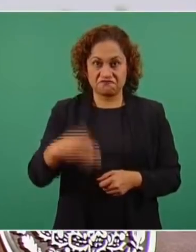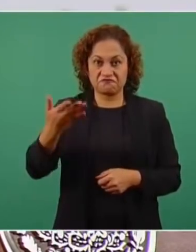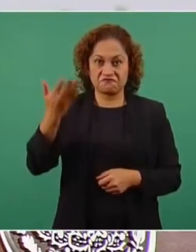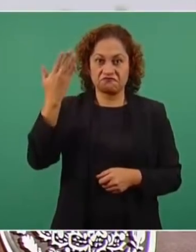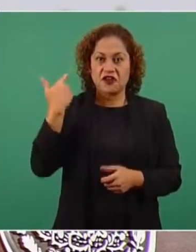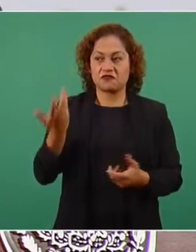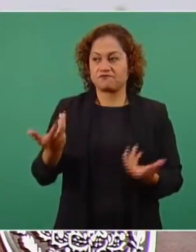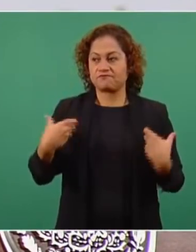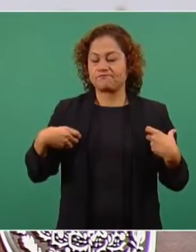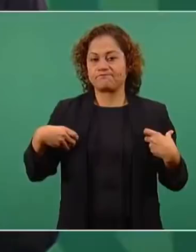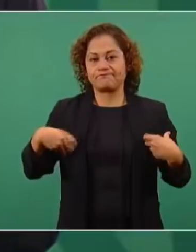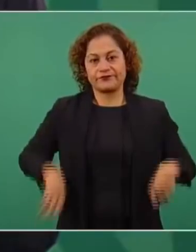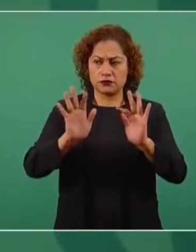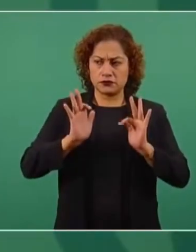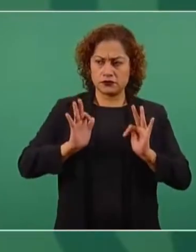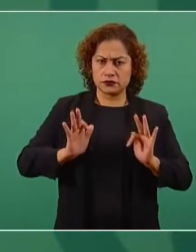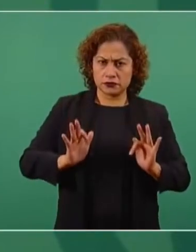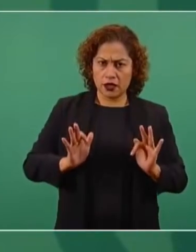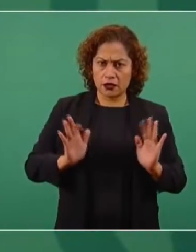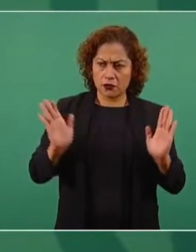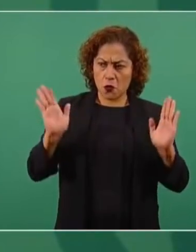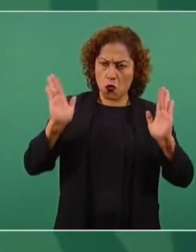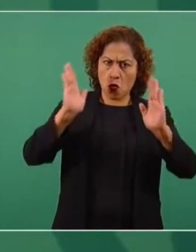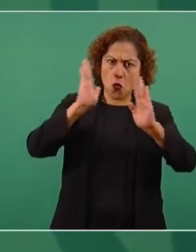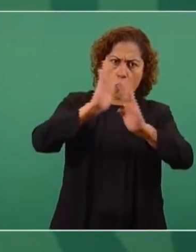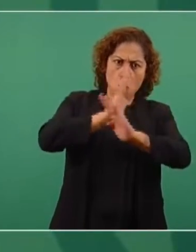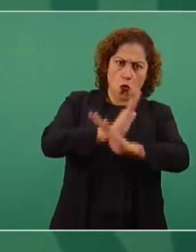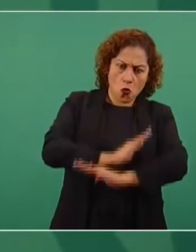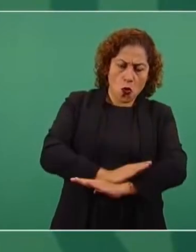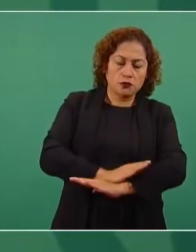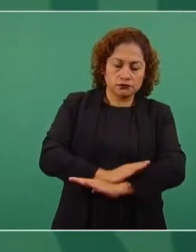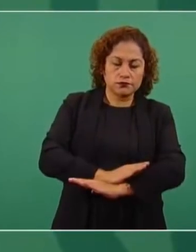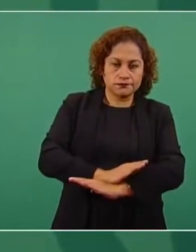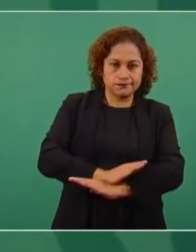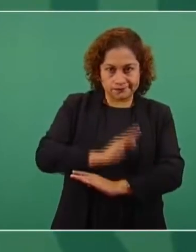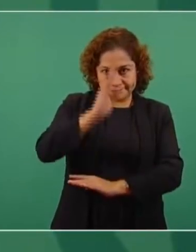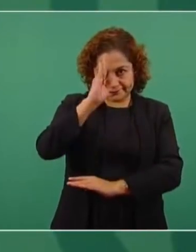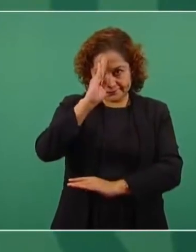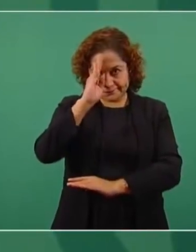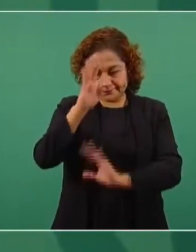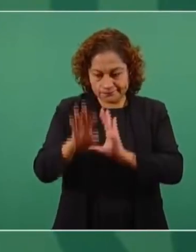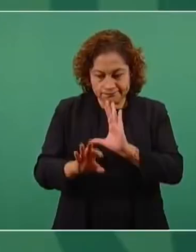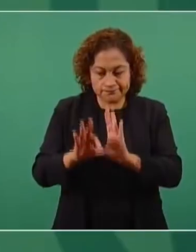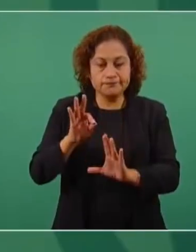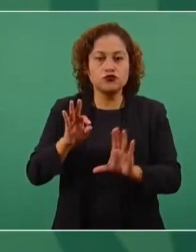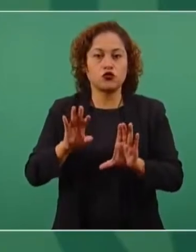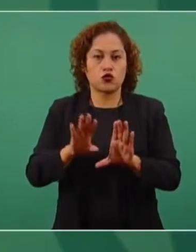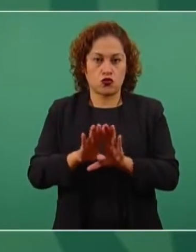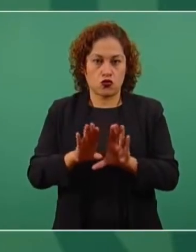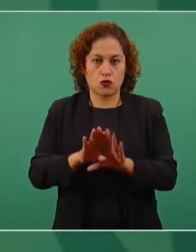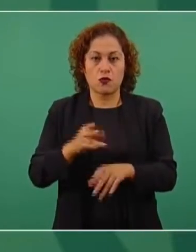pero ya no se puede mantener